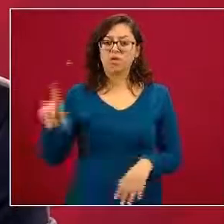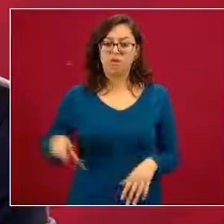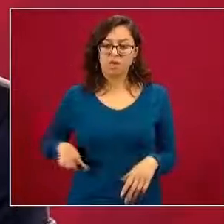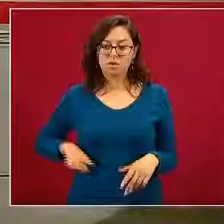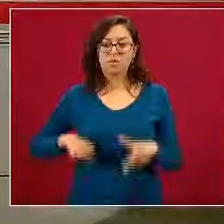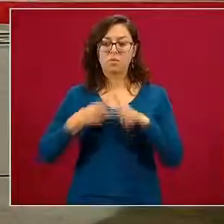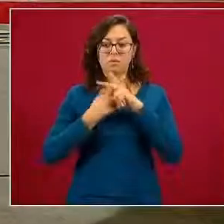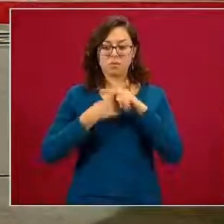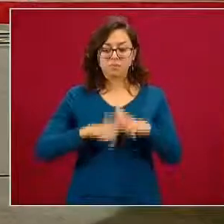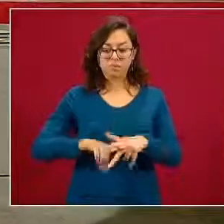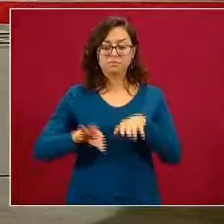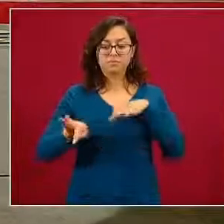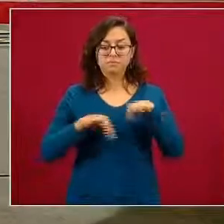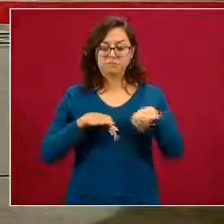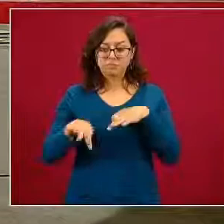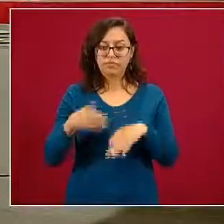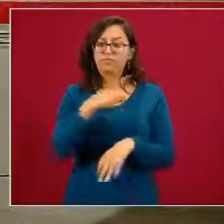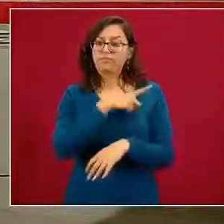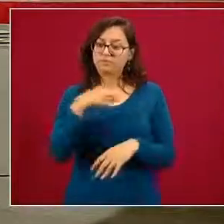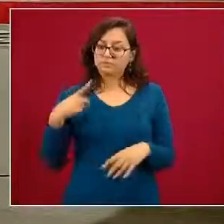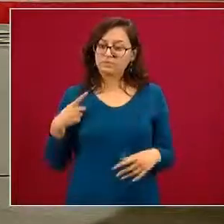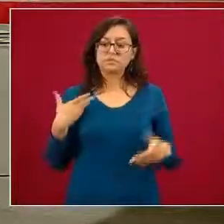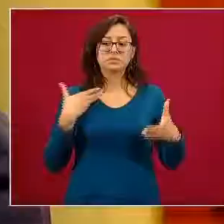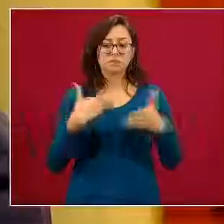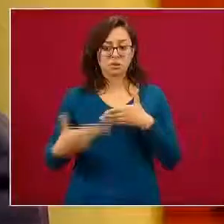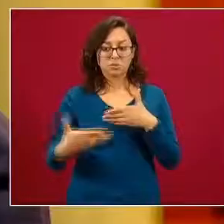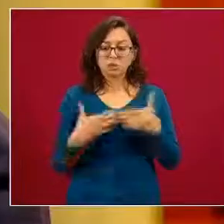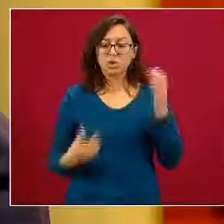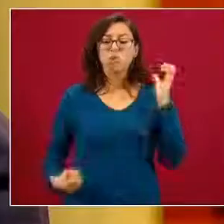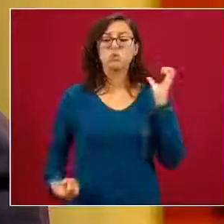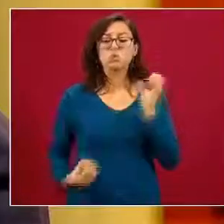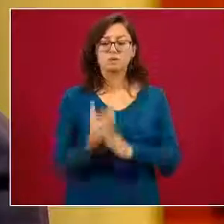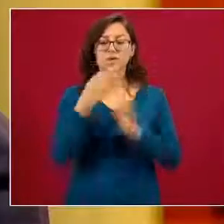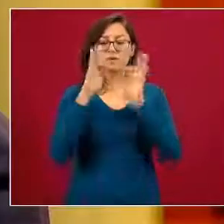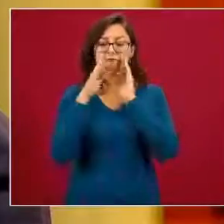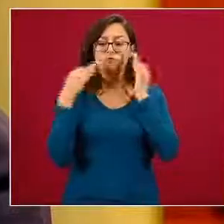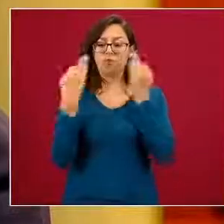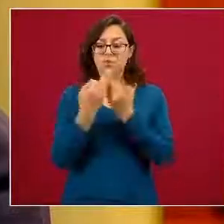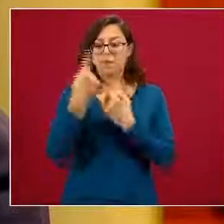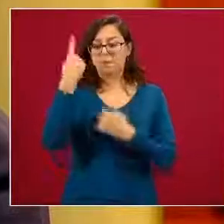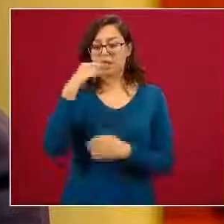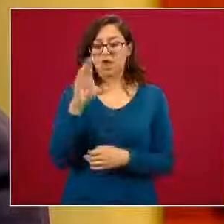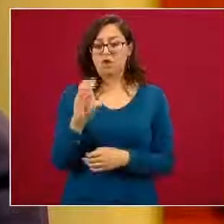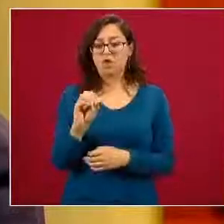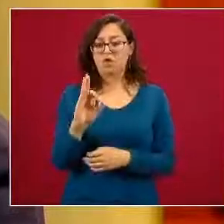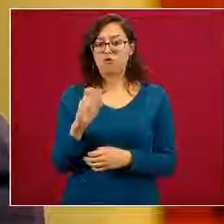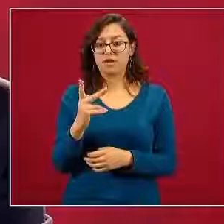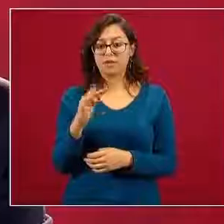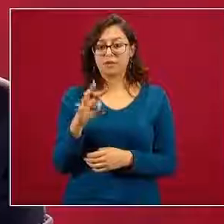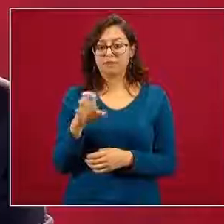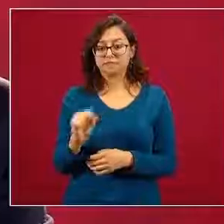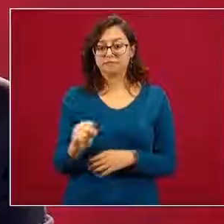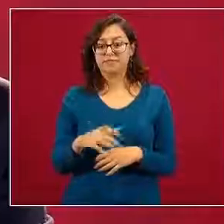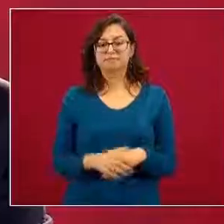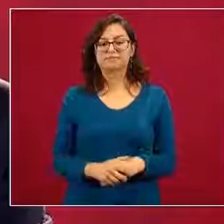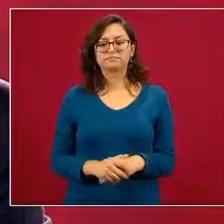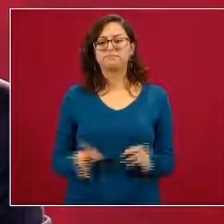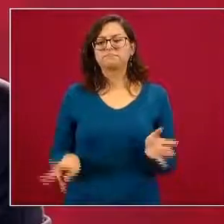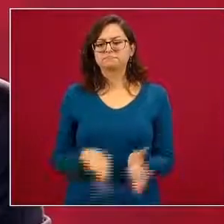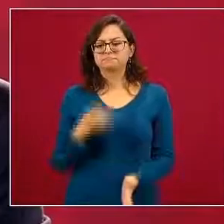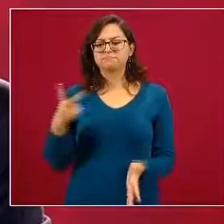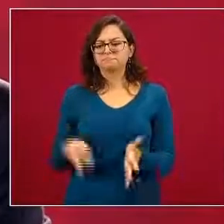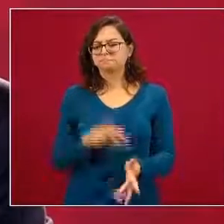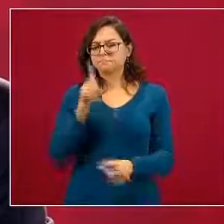en el que se requiere modernizar o actualizar las capacidades de COFEPRIS los propósitos fundamentales lo hemos dicho